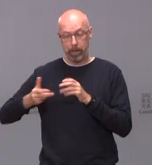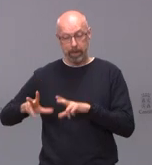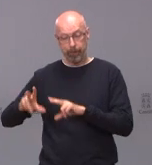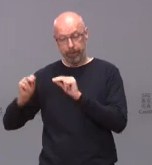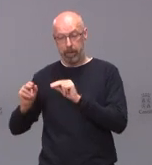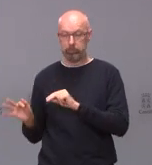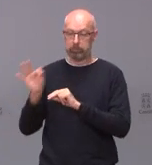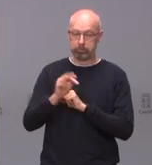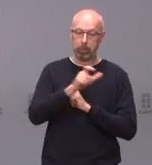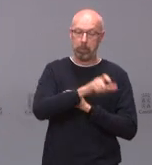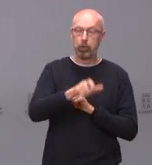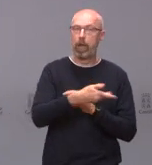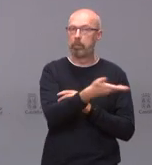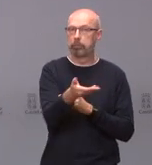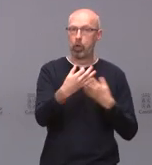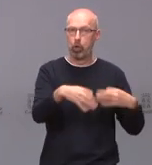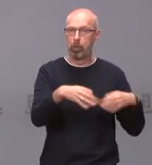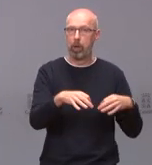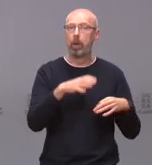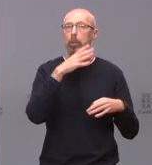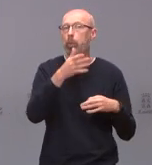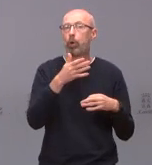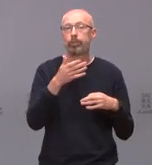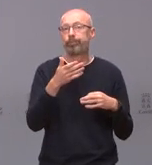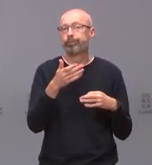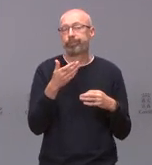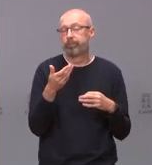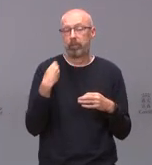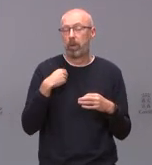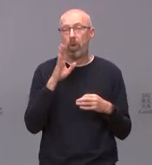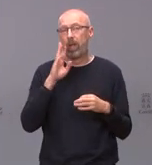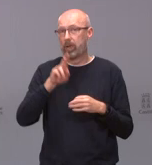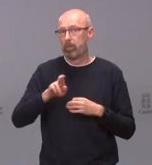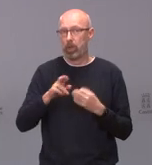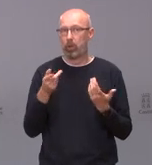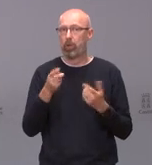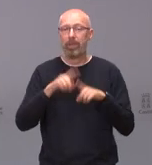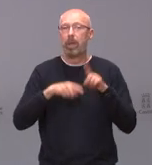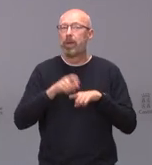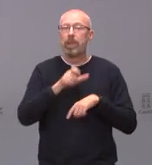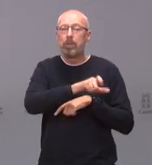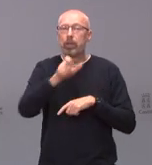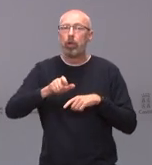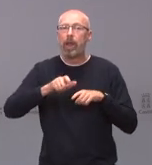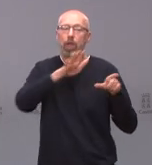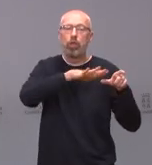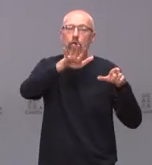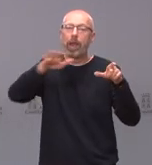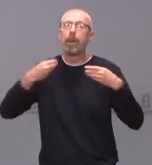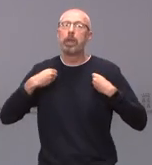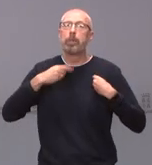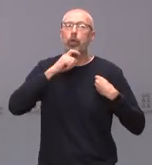el porqué es porque es heterogéneo insisto que esto va a ocurrir a lo largo de las próximas semanas